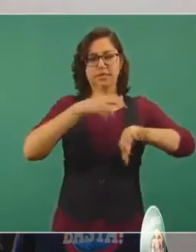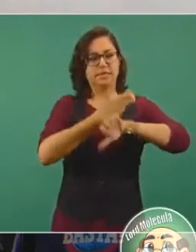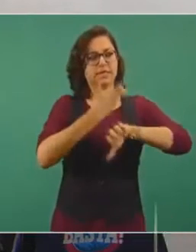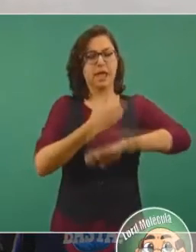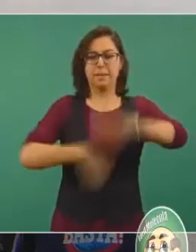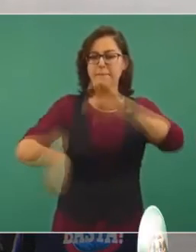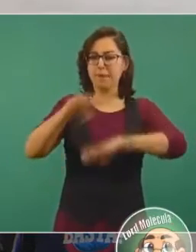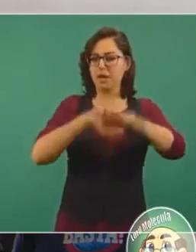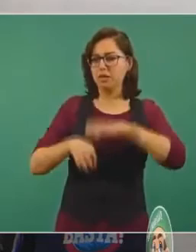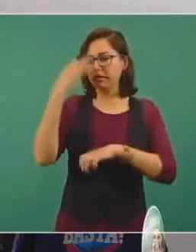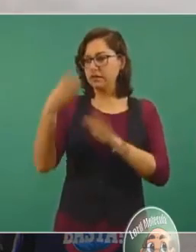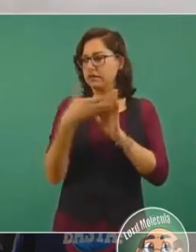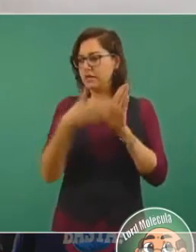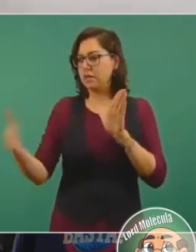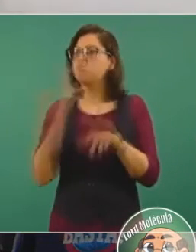cuando la expropiación.